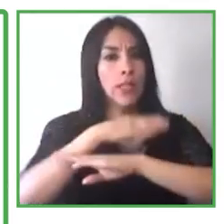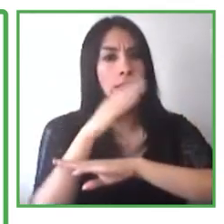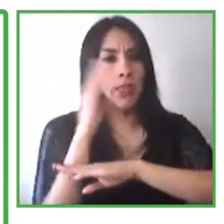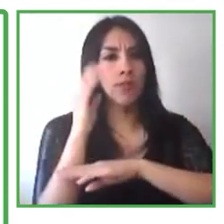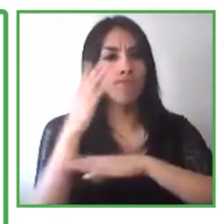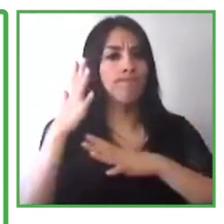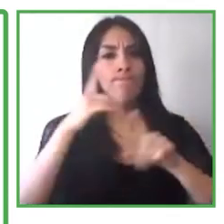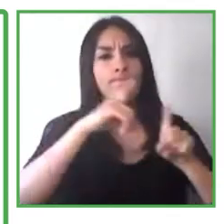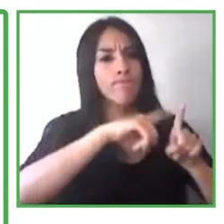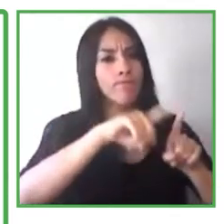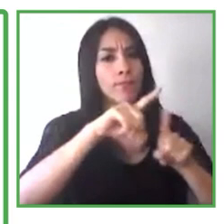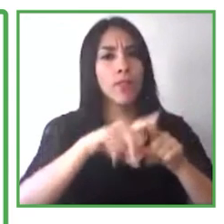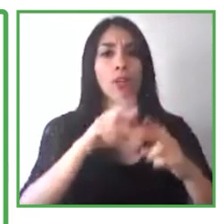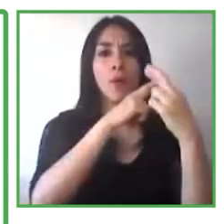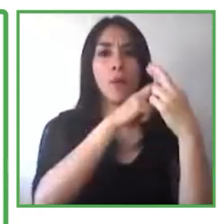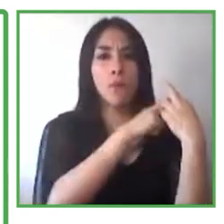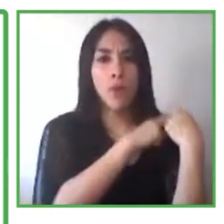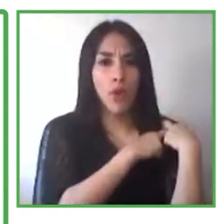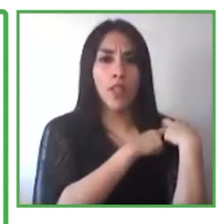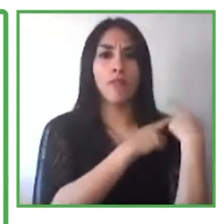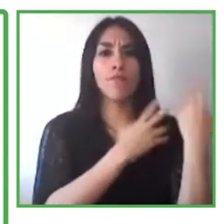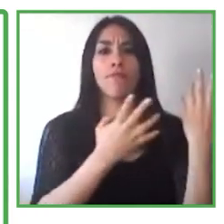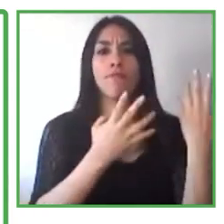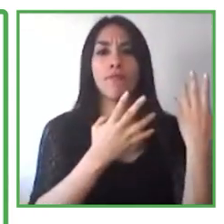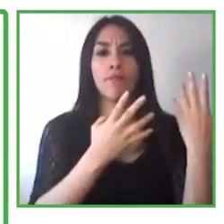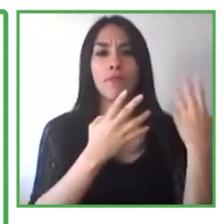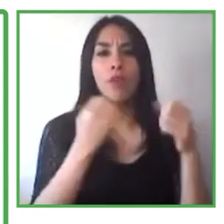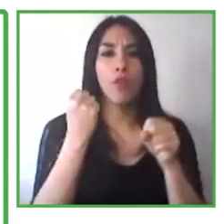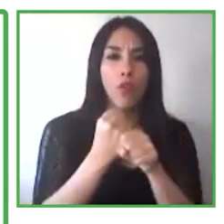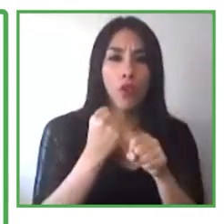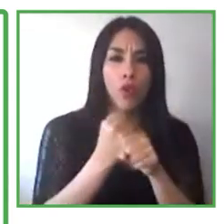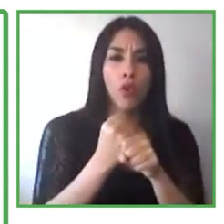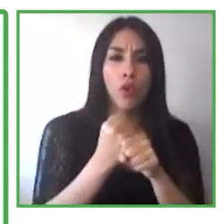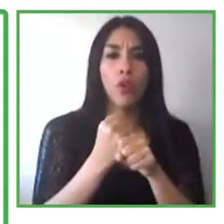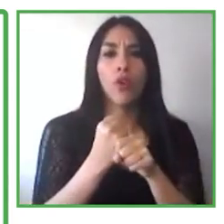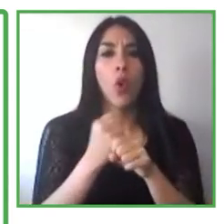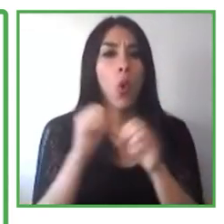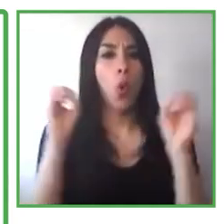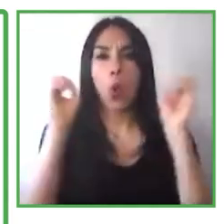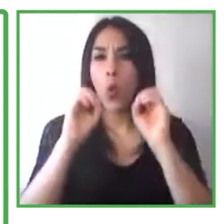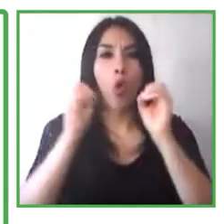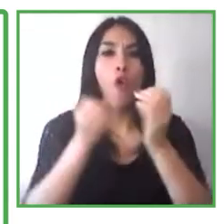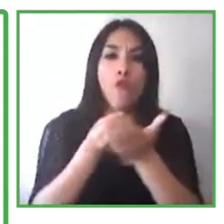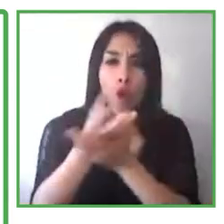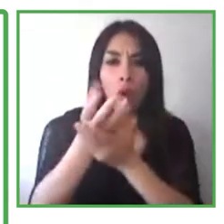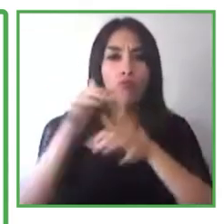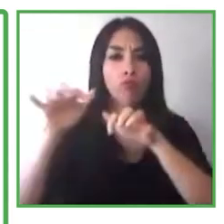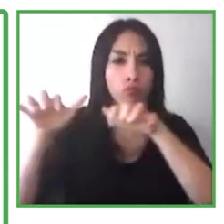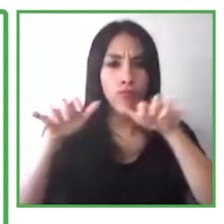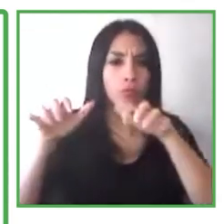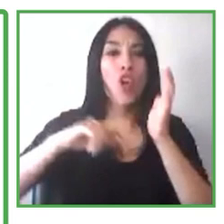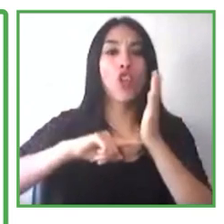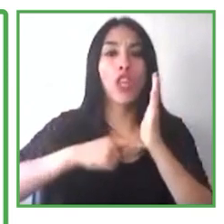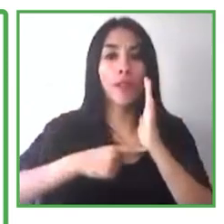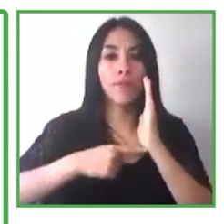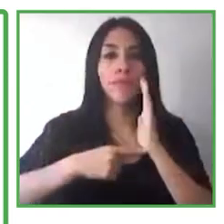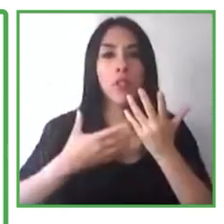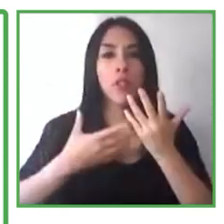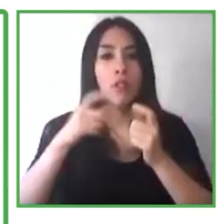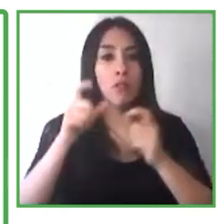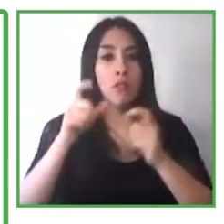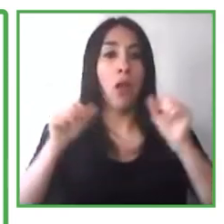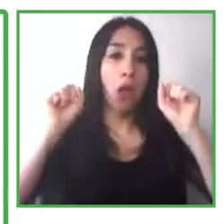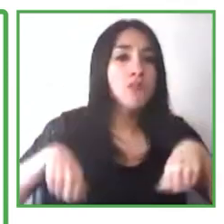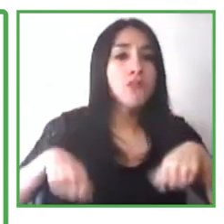de manera global. También sabemos que estos son trabajos que muchas personas con discapacidades pueden hacer con la capacitación y experiencia correcta. Sin embargo, sabemos que